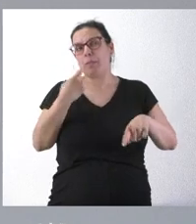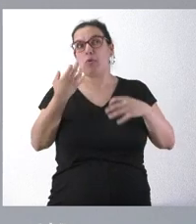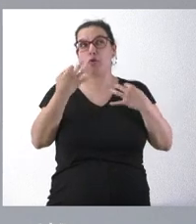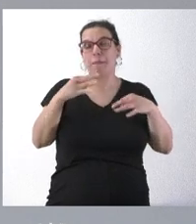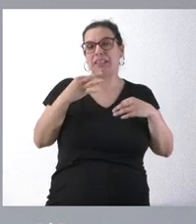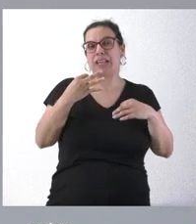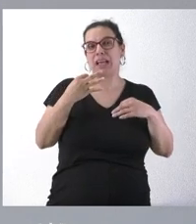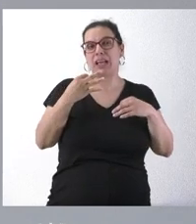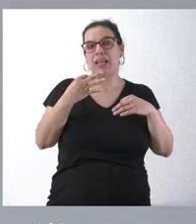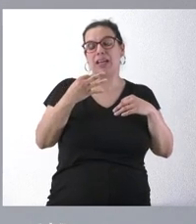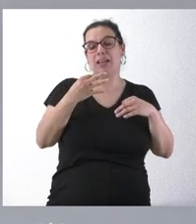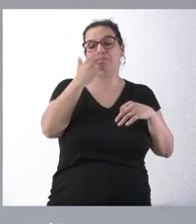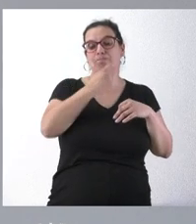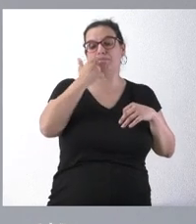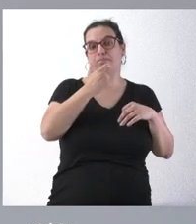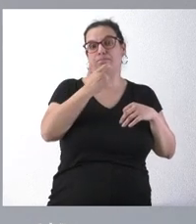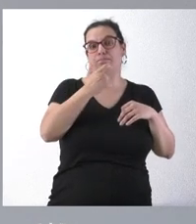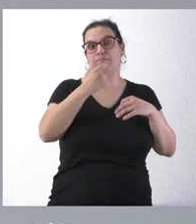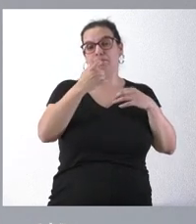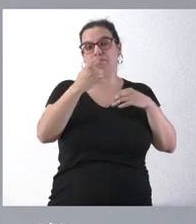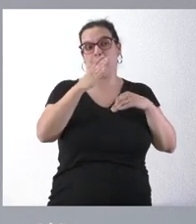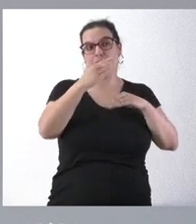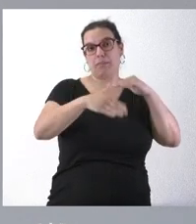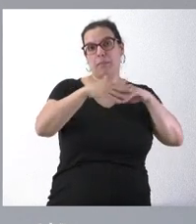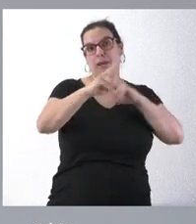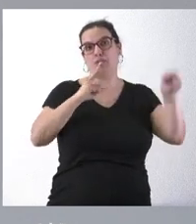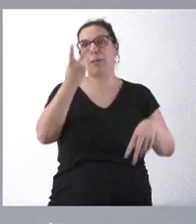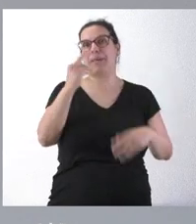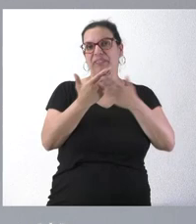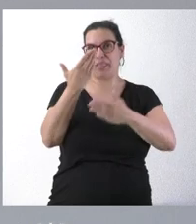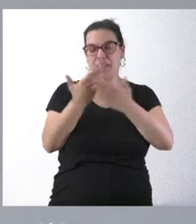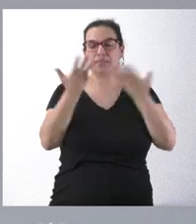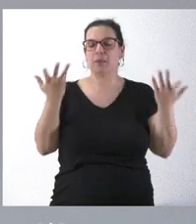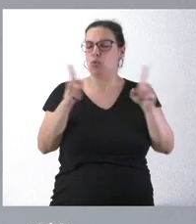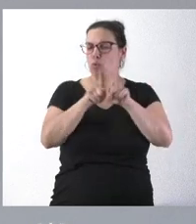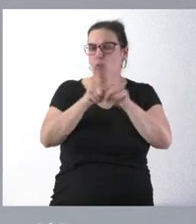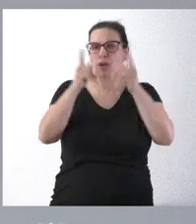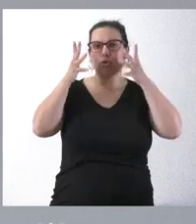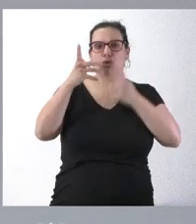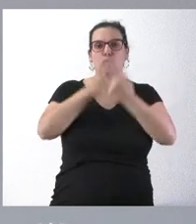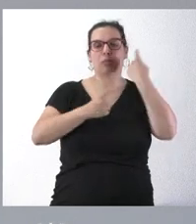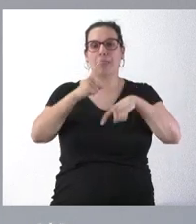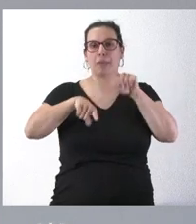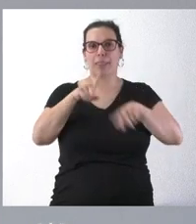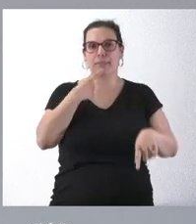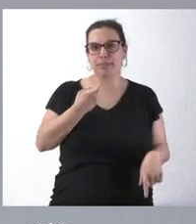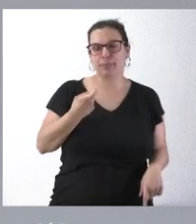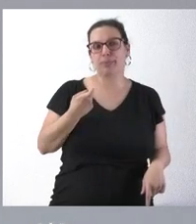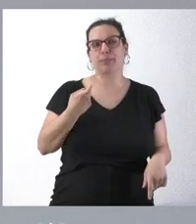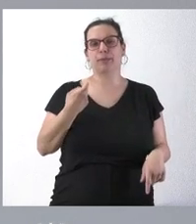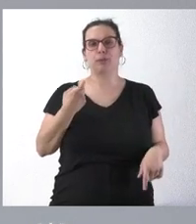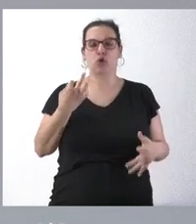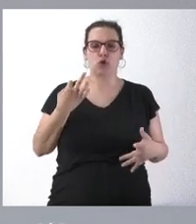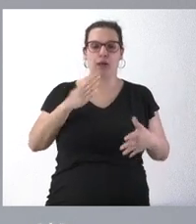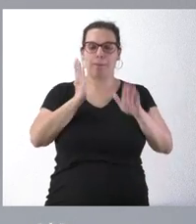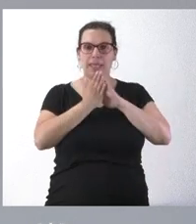el tiempo ordinario. No obstante, el Consejo Consultivo también, en función de la dificultad que plantee el